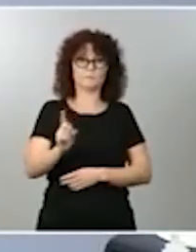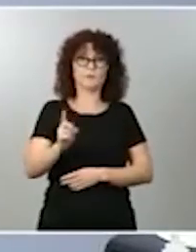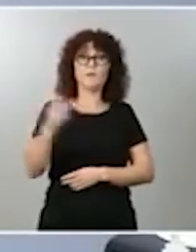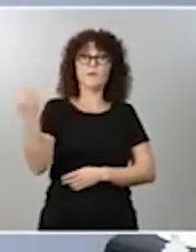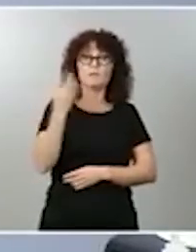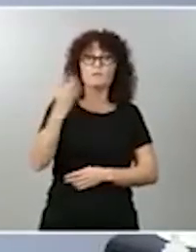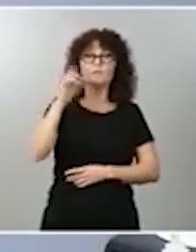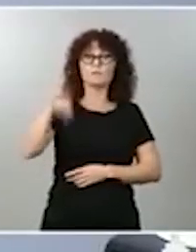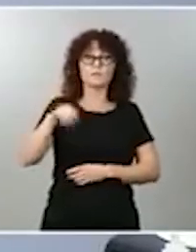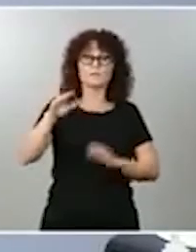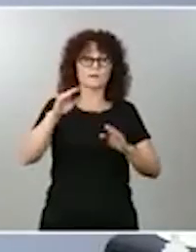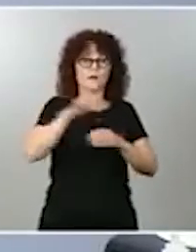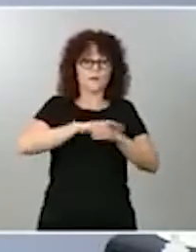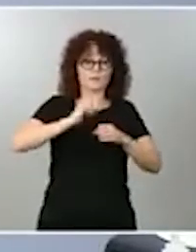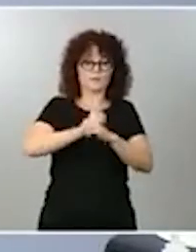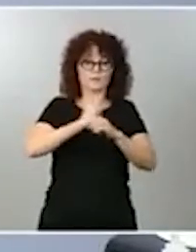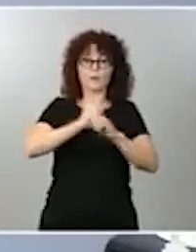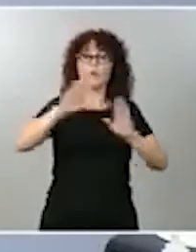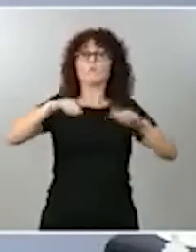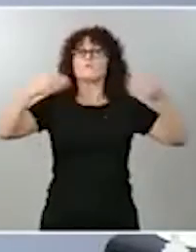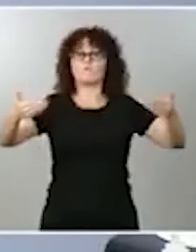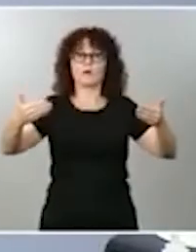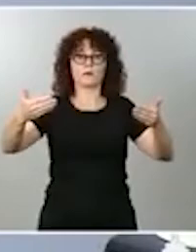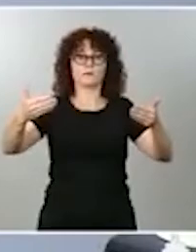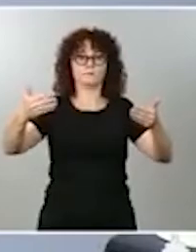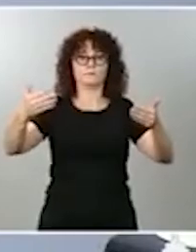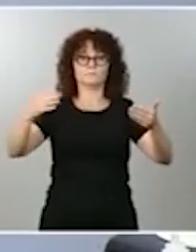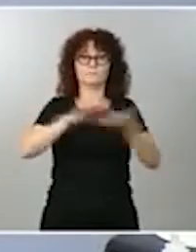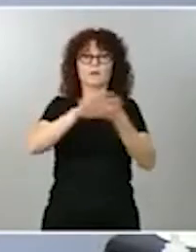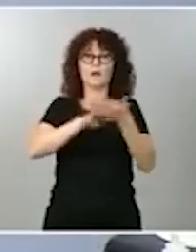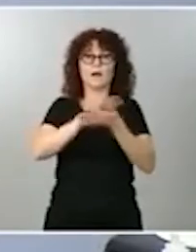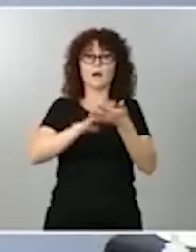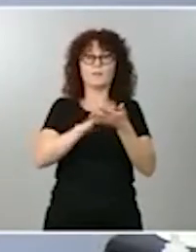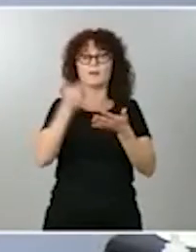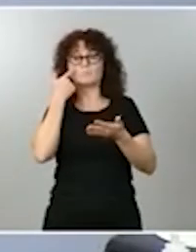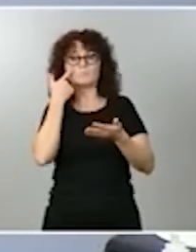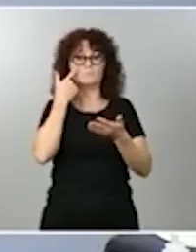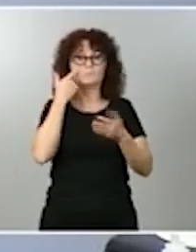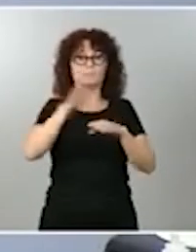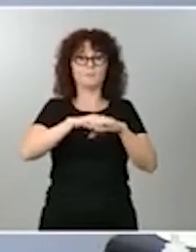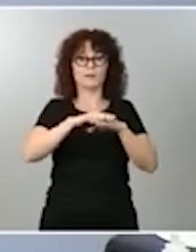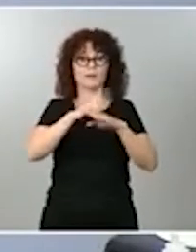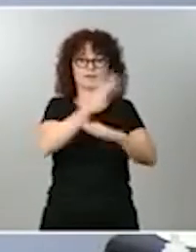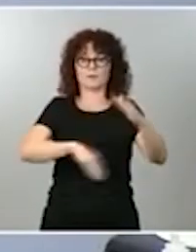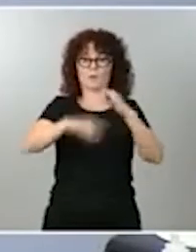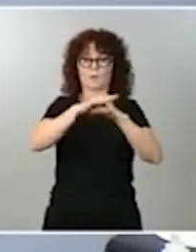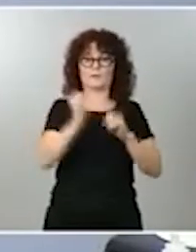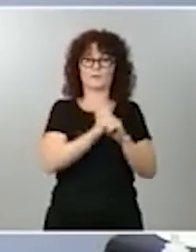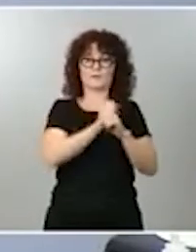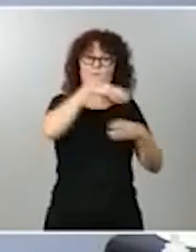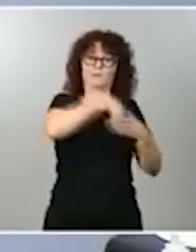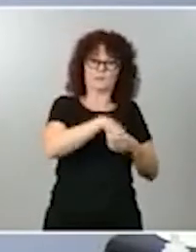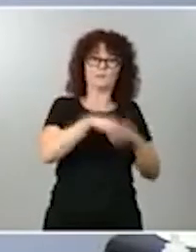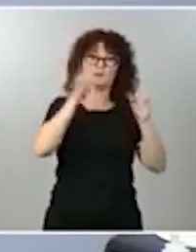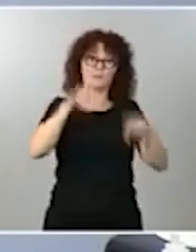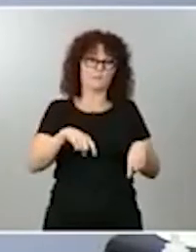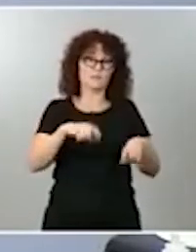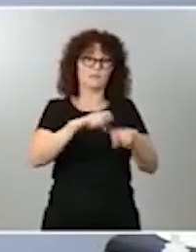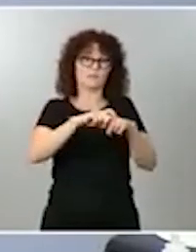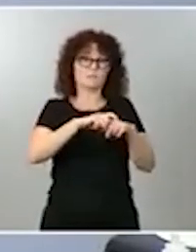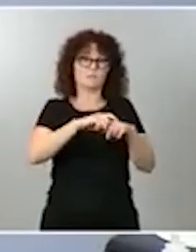del trabajo para conseguir igualdad también en el trabajo. Pero también quiero destacar el carácter histórico que tienen estas medidas